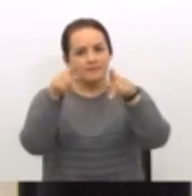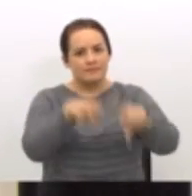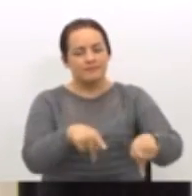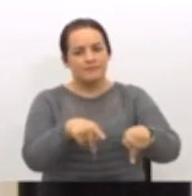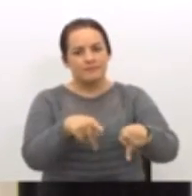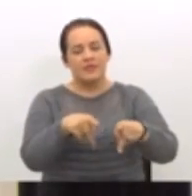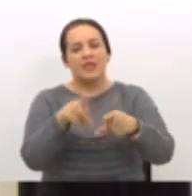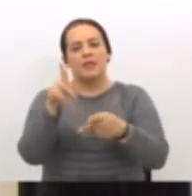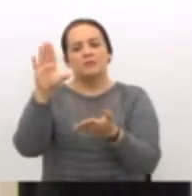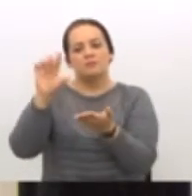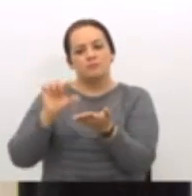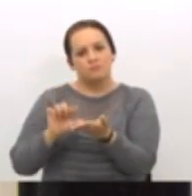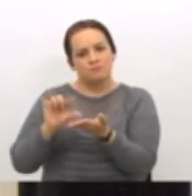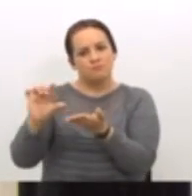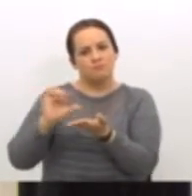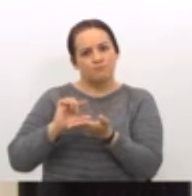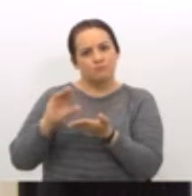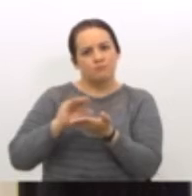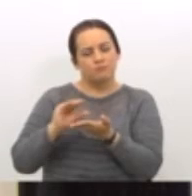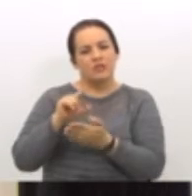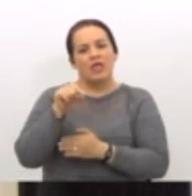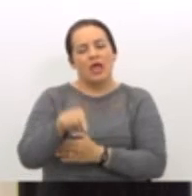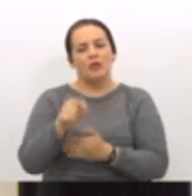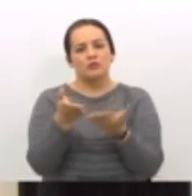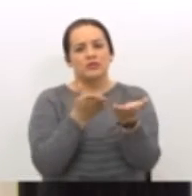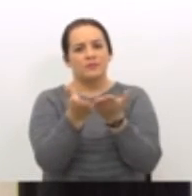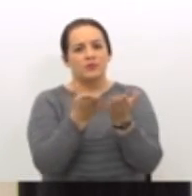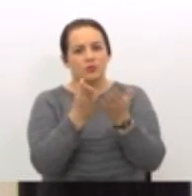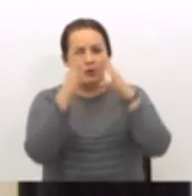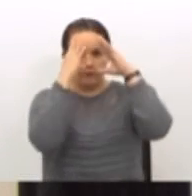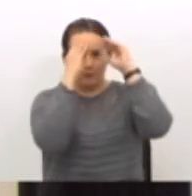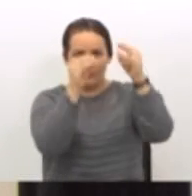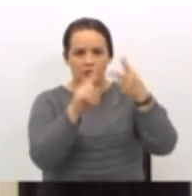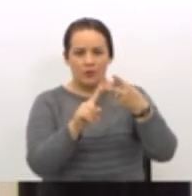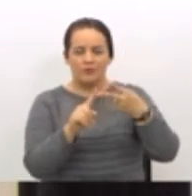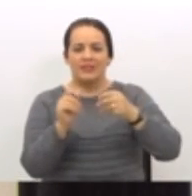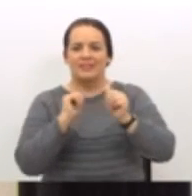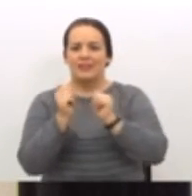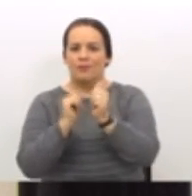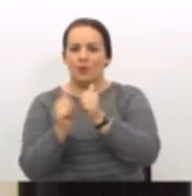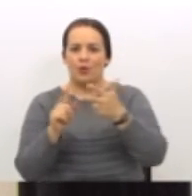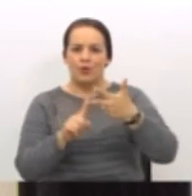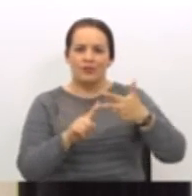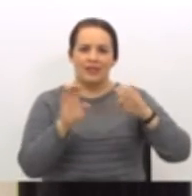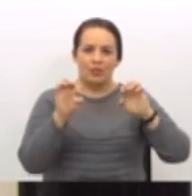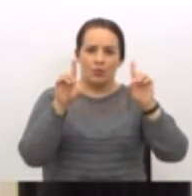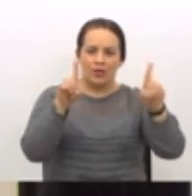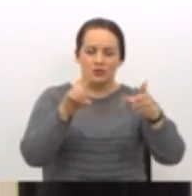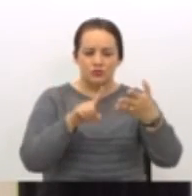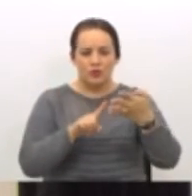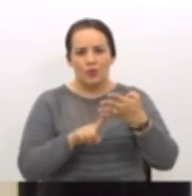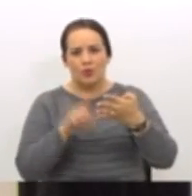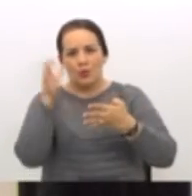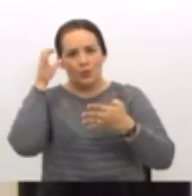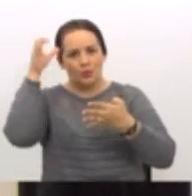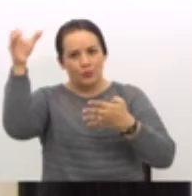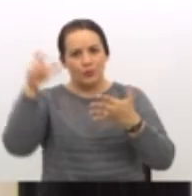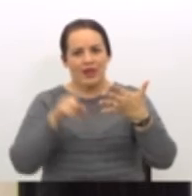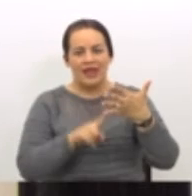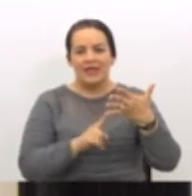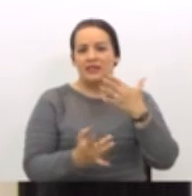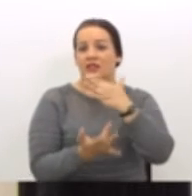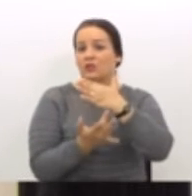menores ingresos a los servicios de información, al deporte, la educación, la cultura y las tecnologías